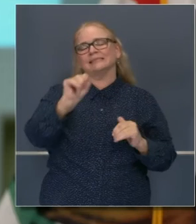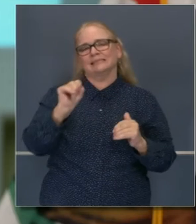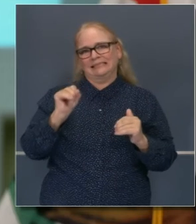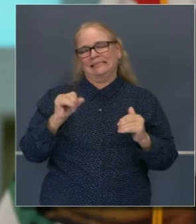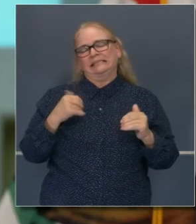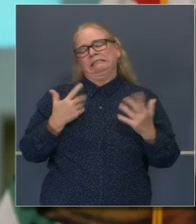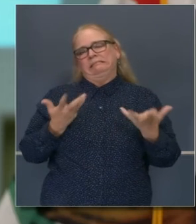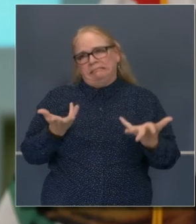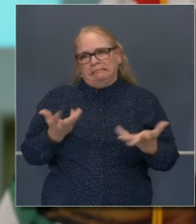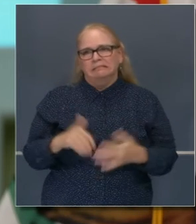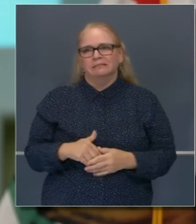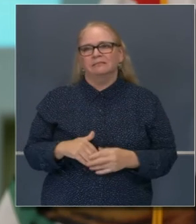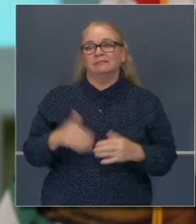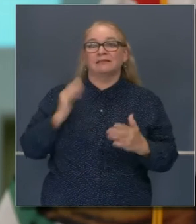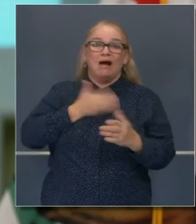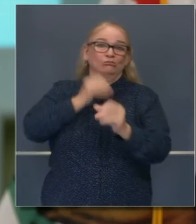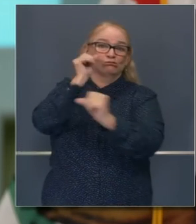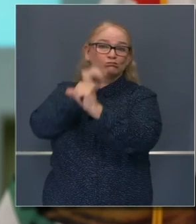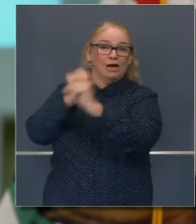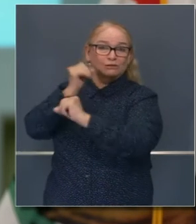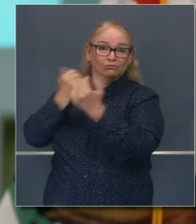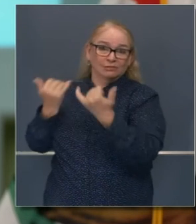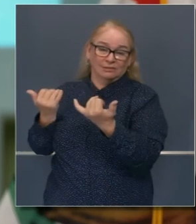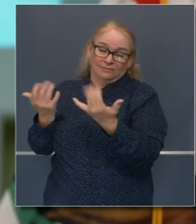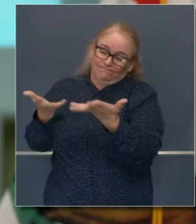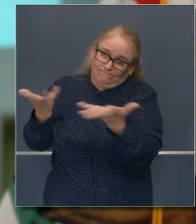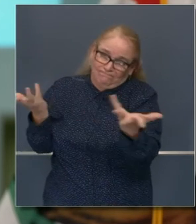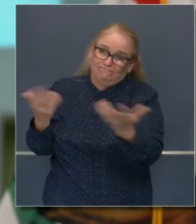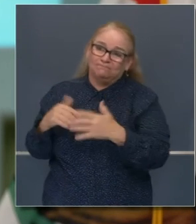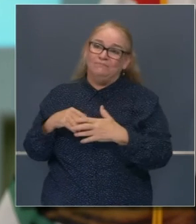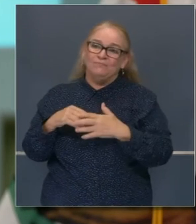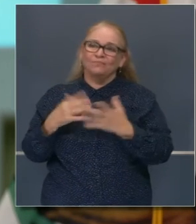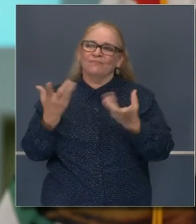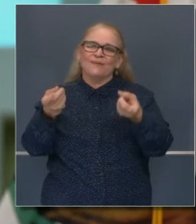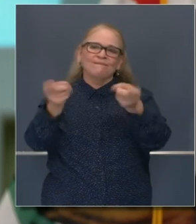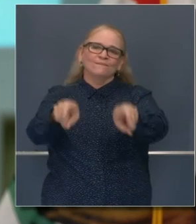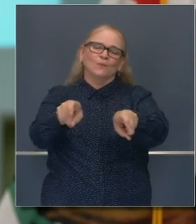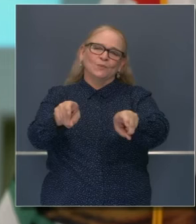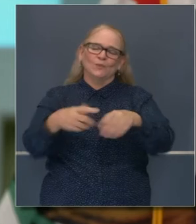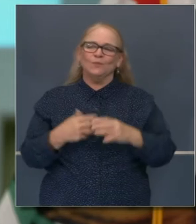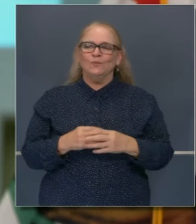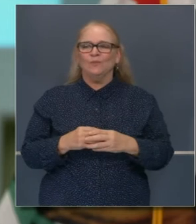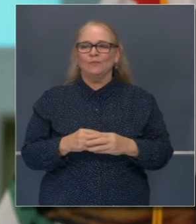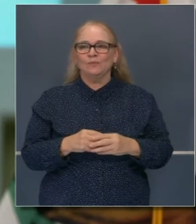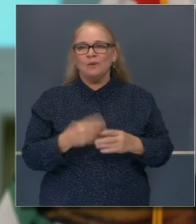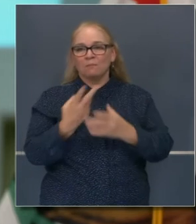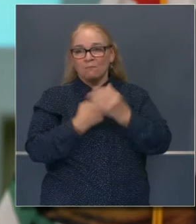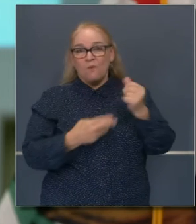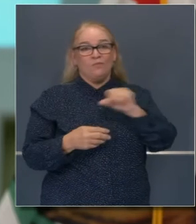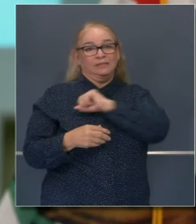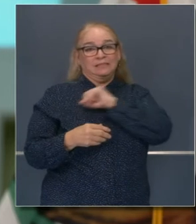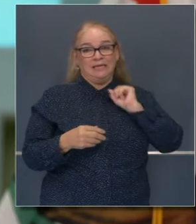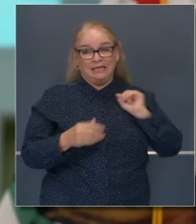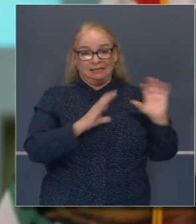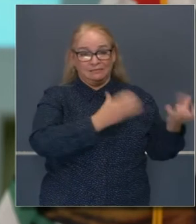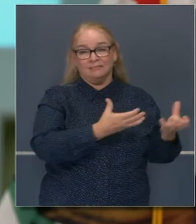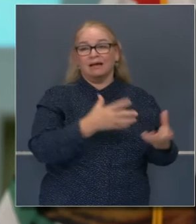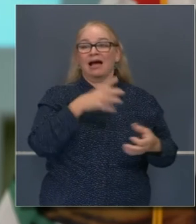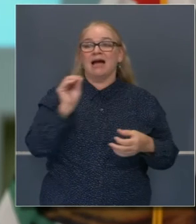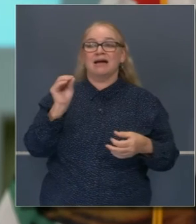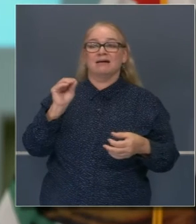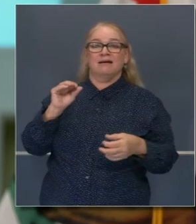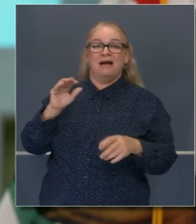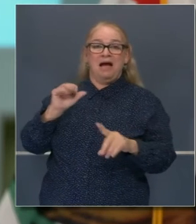la estrategia fue prudente. Me parece que la estrategia fue una en la cual concordamos ampliamente en el